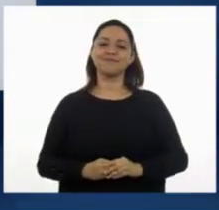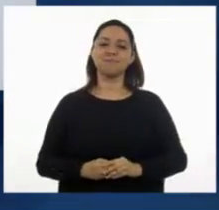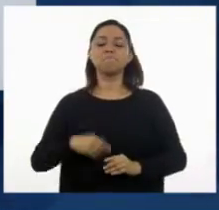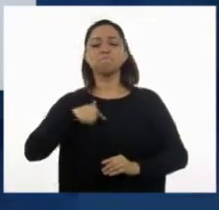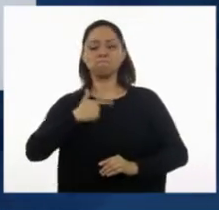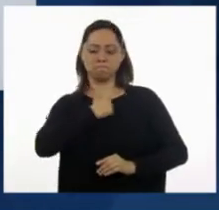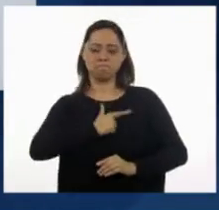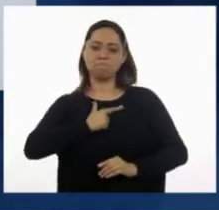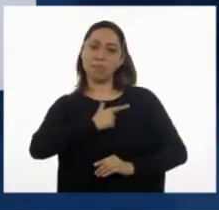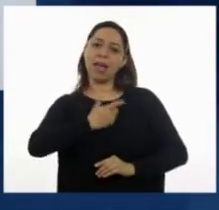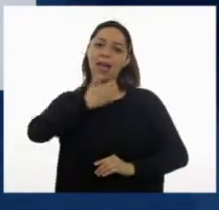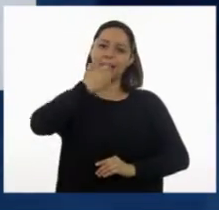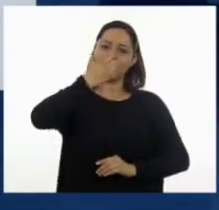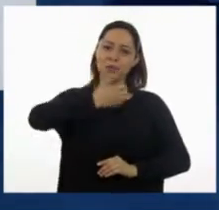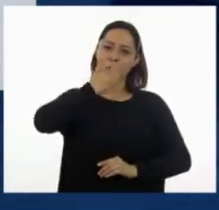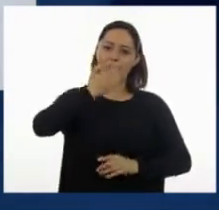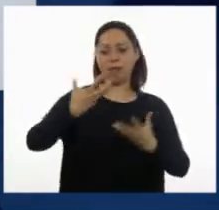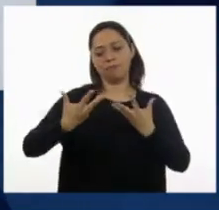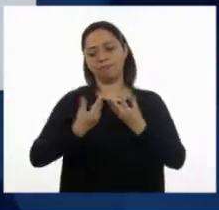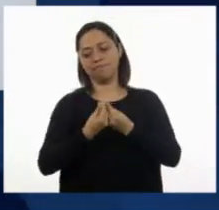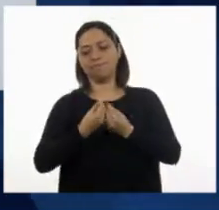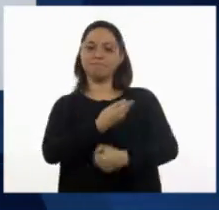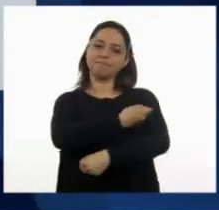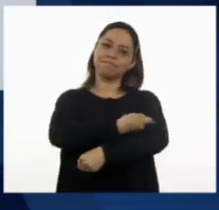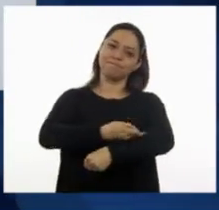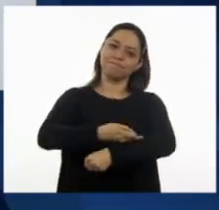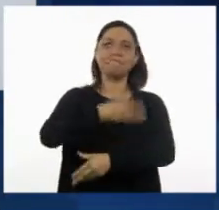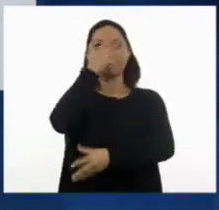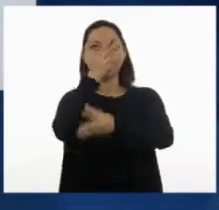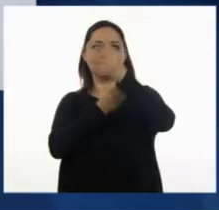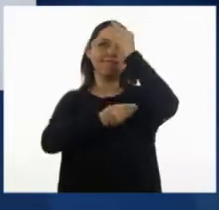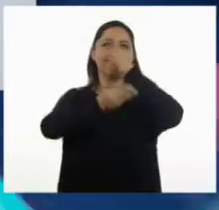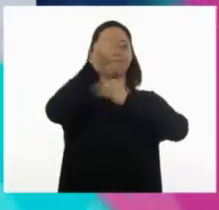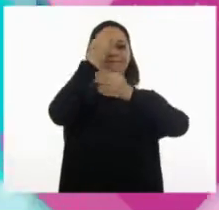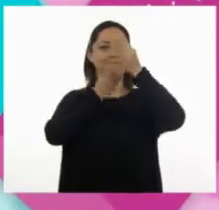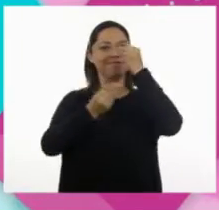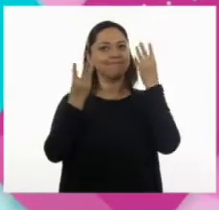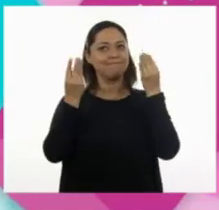gusta la escuela y mi familia, aprendo mucho.